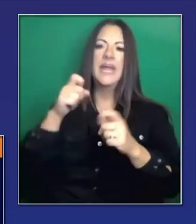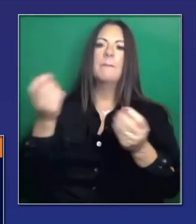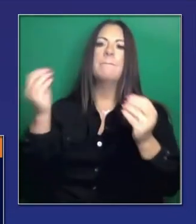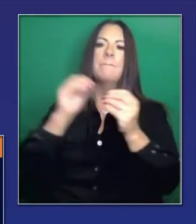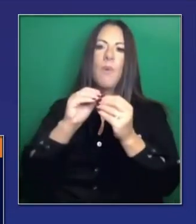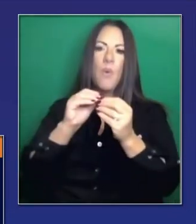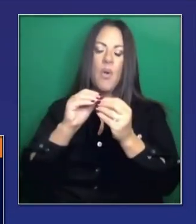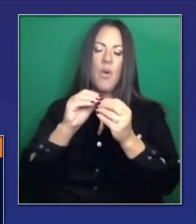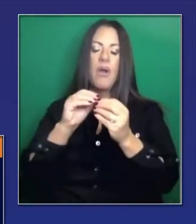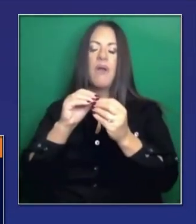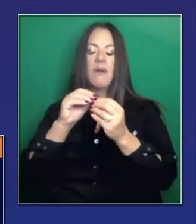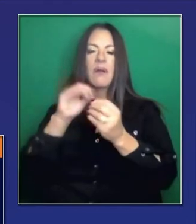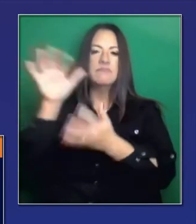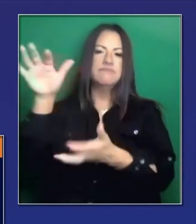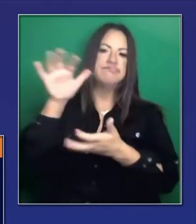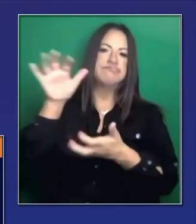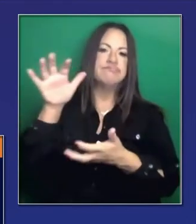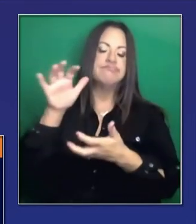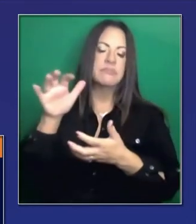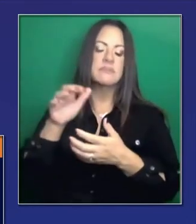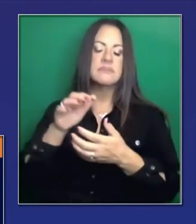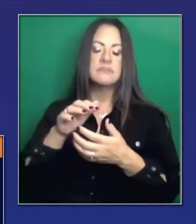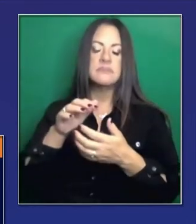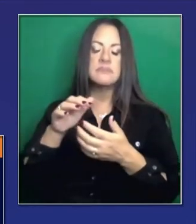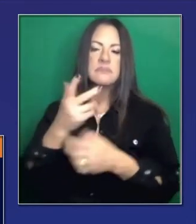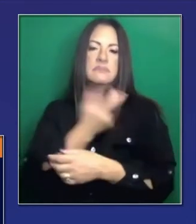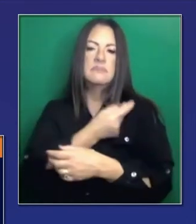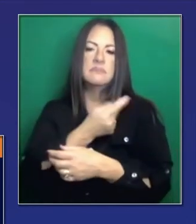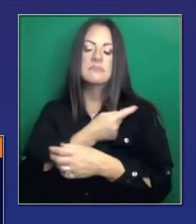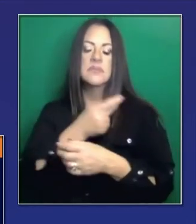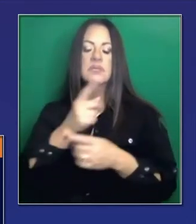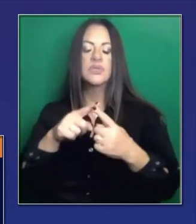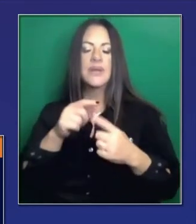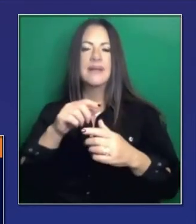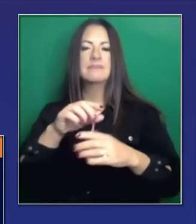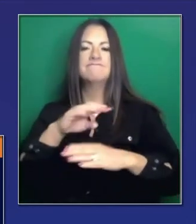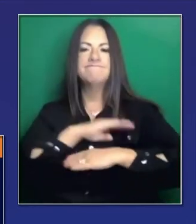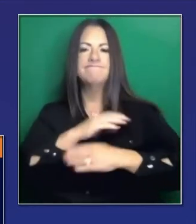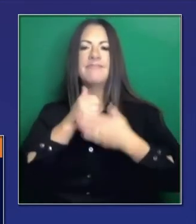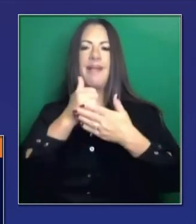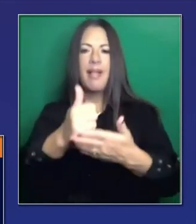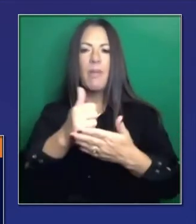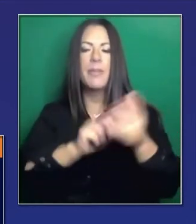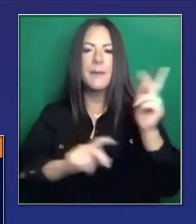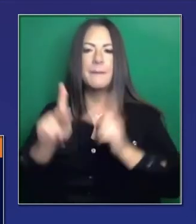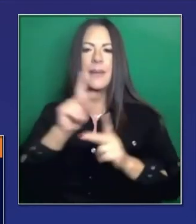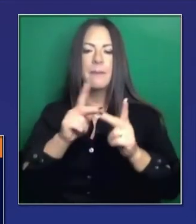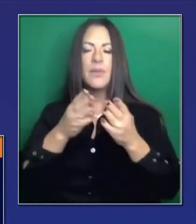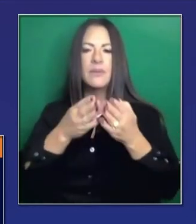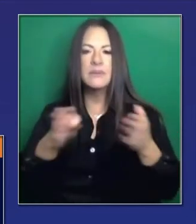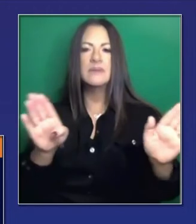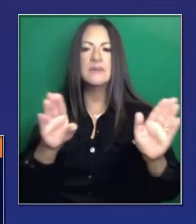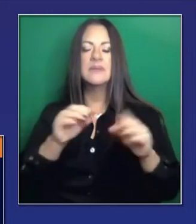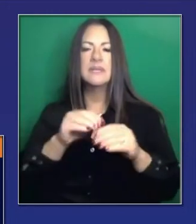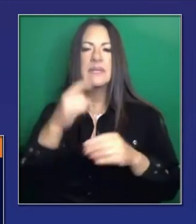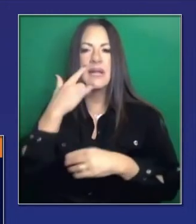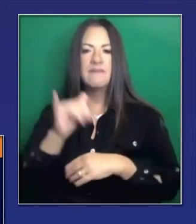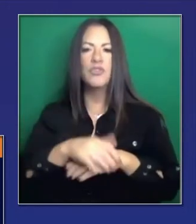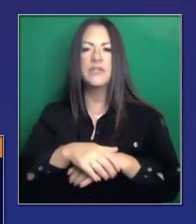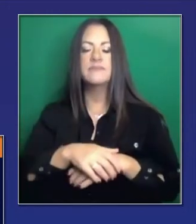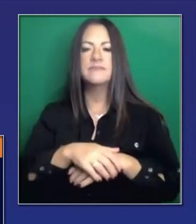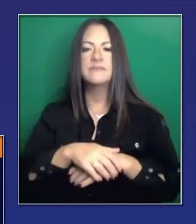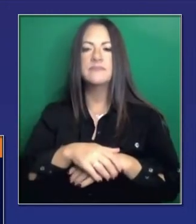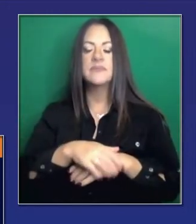Se manifiesta. Con un sentido. De urgencia. Que se requiere. En el momento. La urgencia. Que el público.